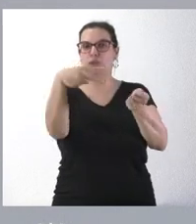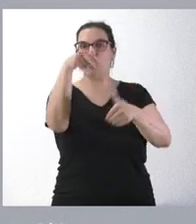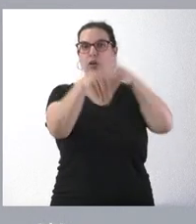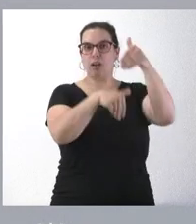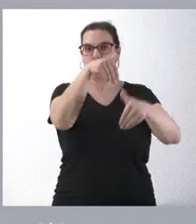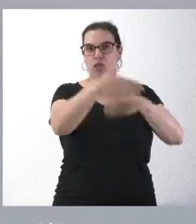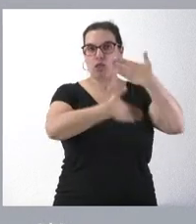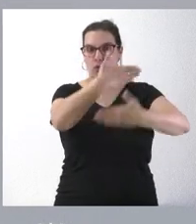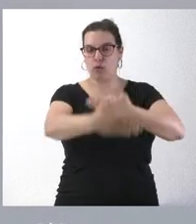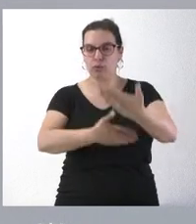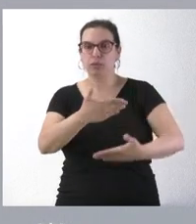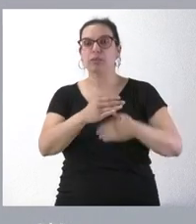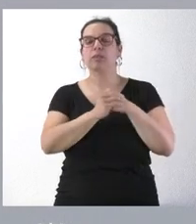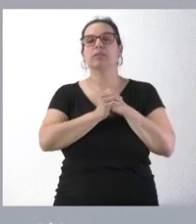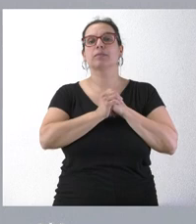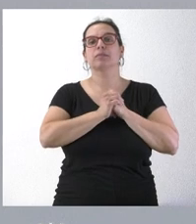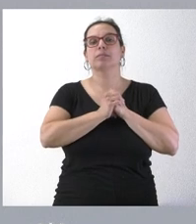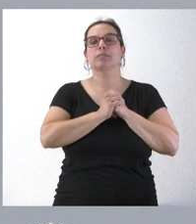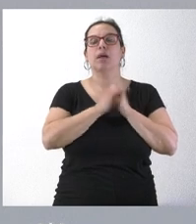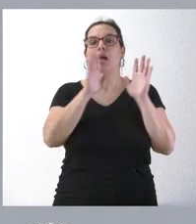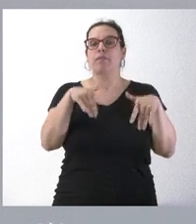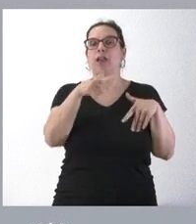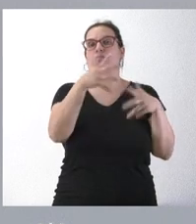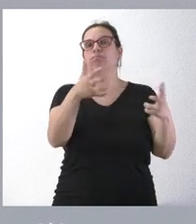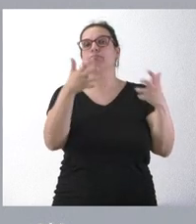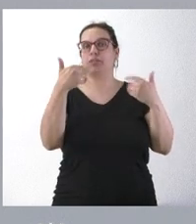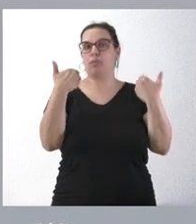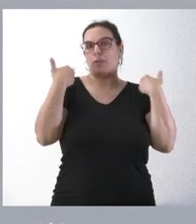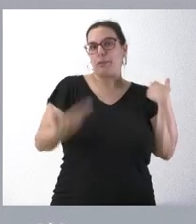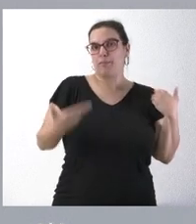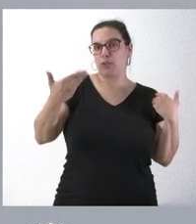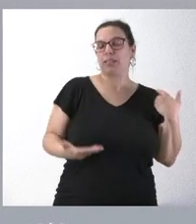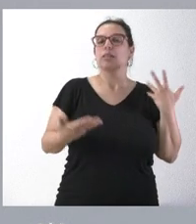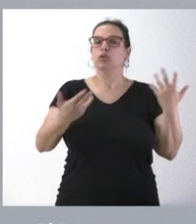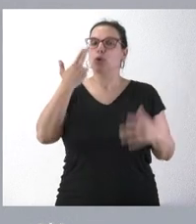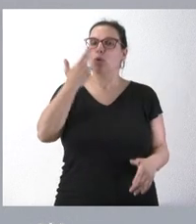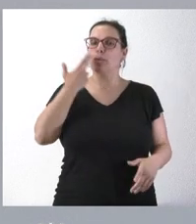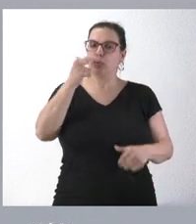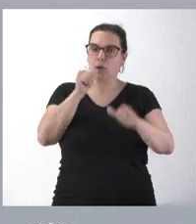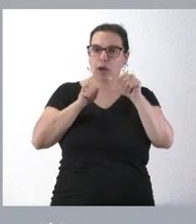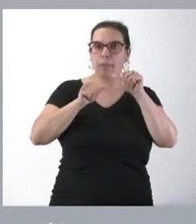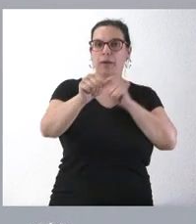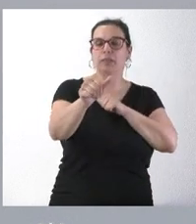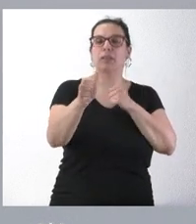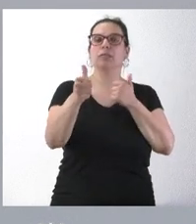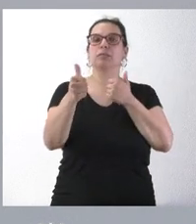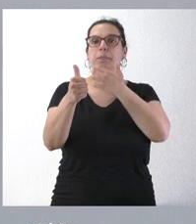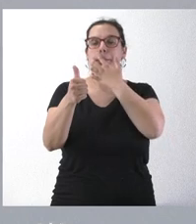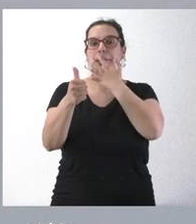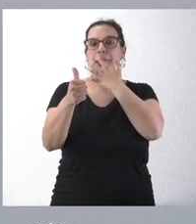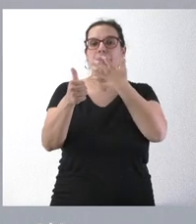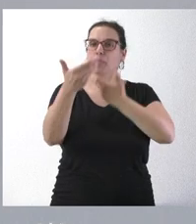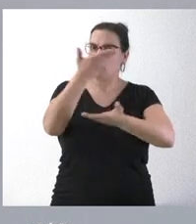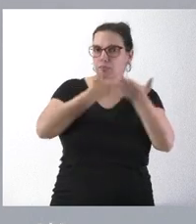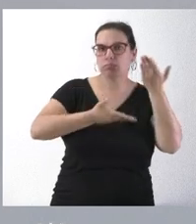proceso electoral que le ha hecho acreedor de esta importante responsabilidad y comprometemos a la Junta de Castilla y León, a la